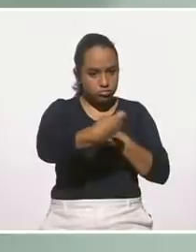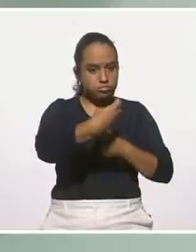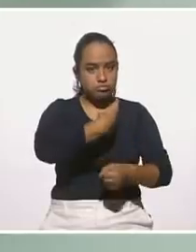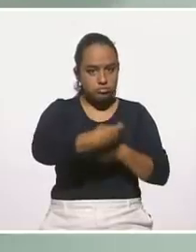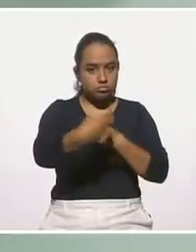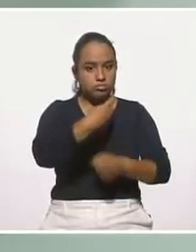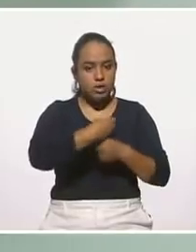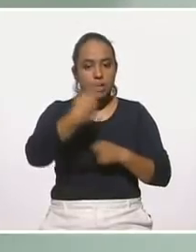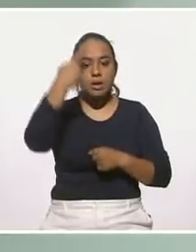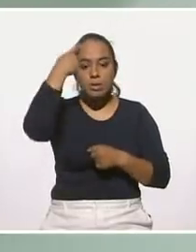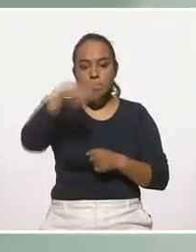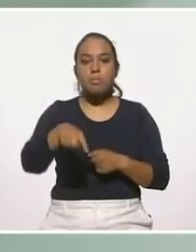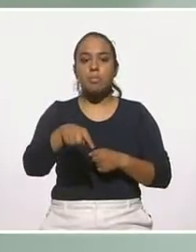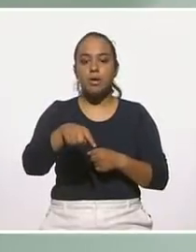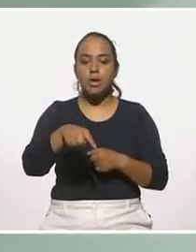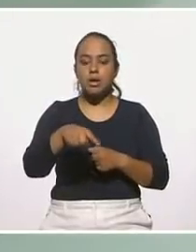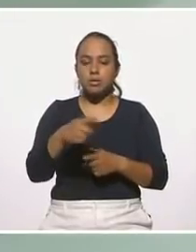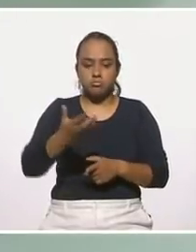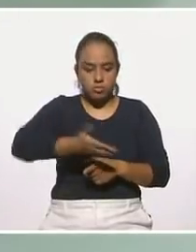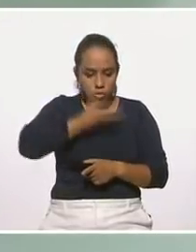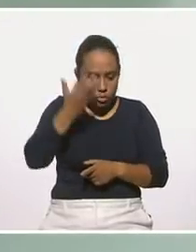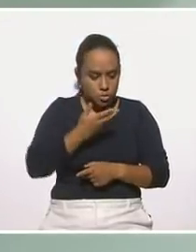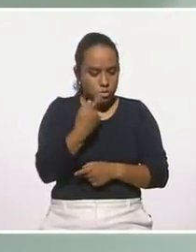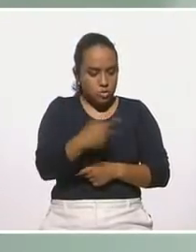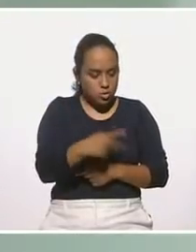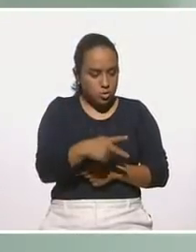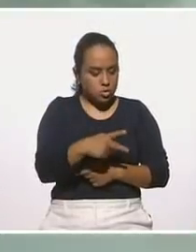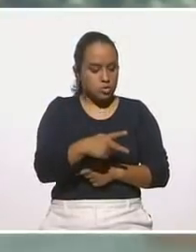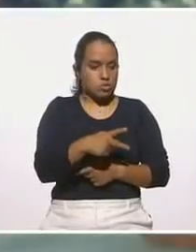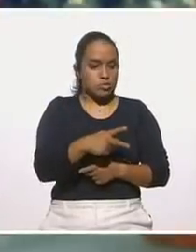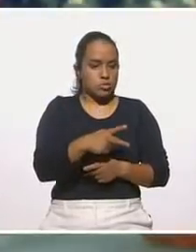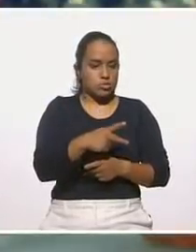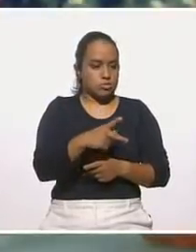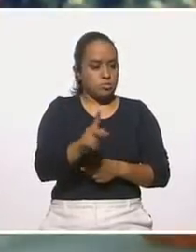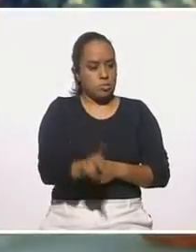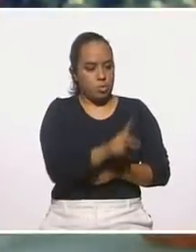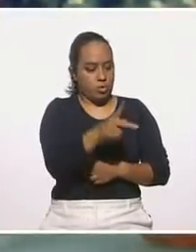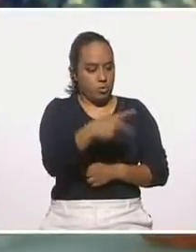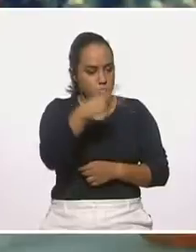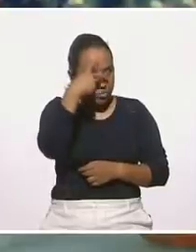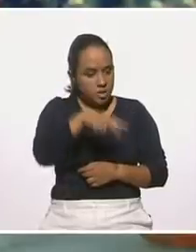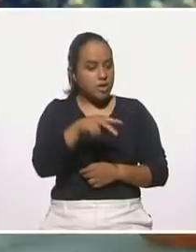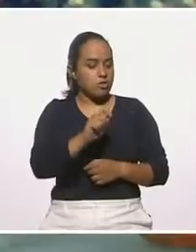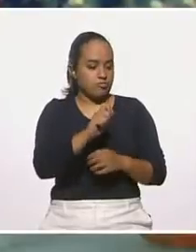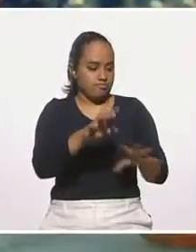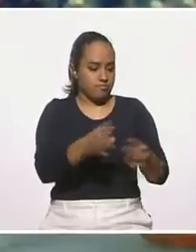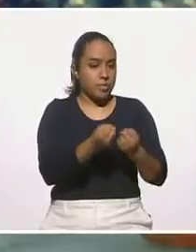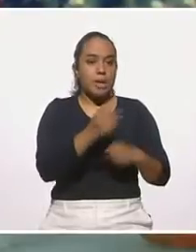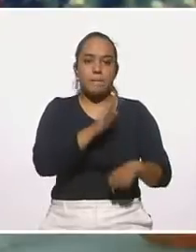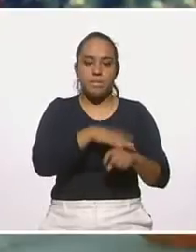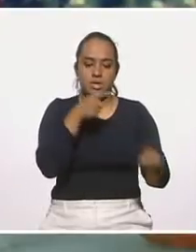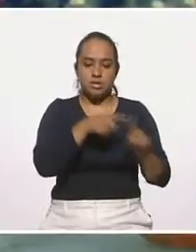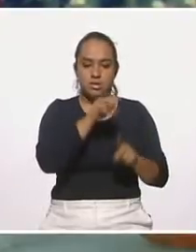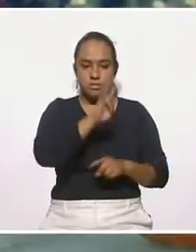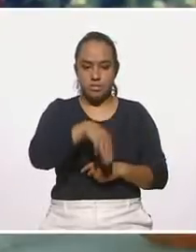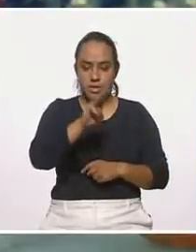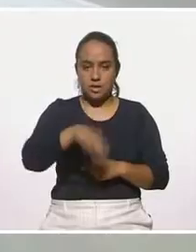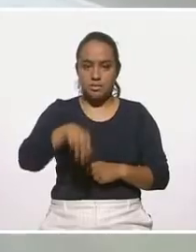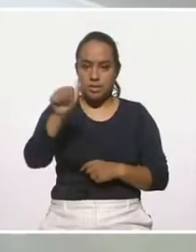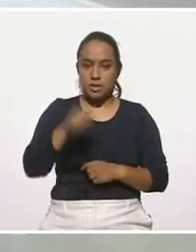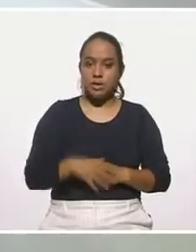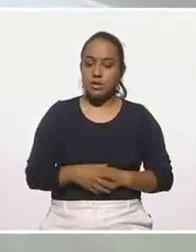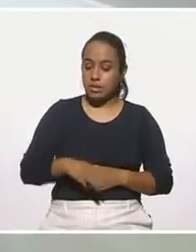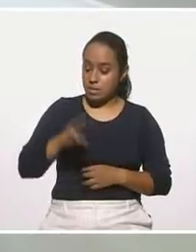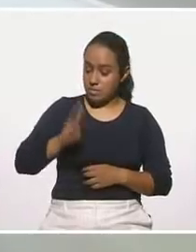para rescatar las tradiciones, costumbres de los pueblos de México y especialmente de Milpalta. Milpalta